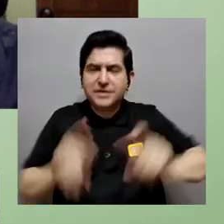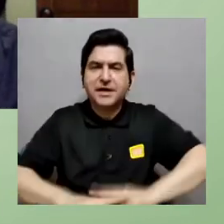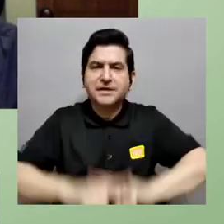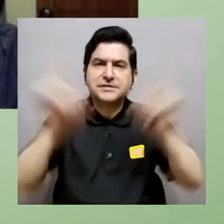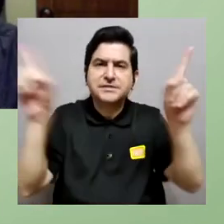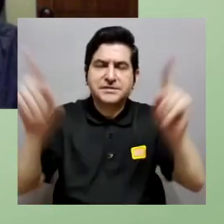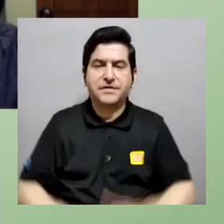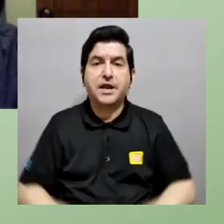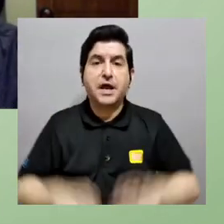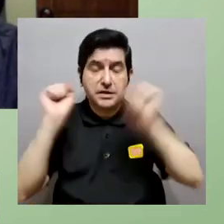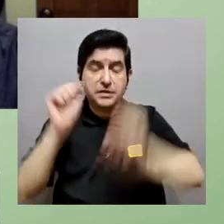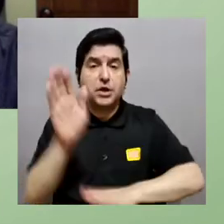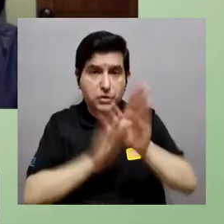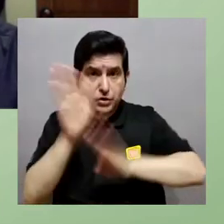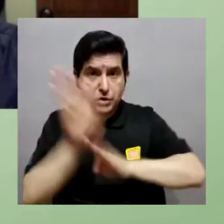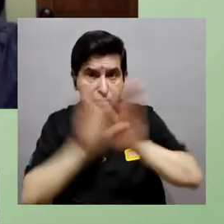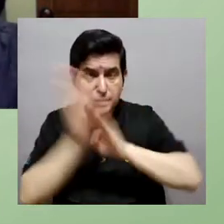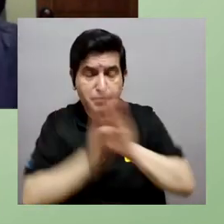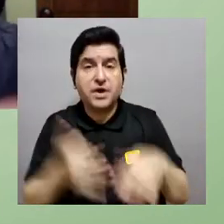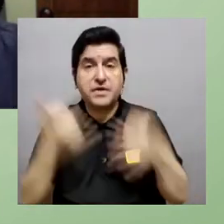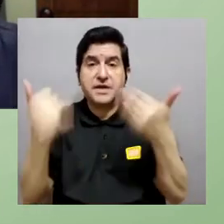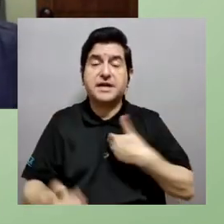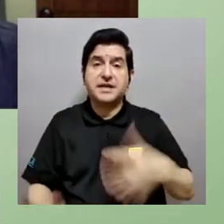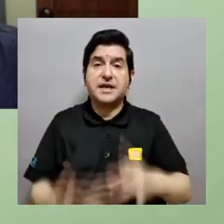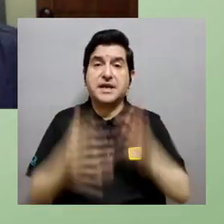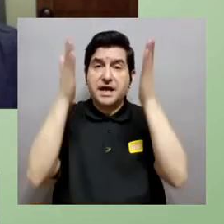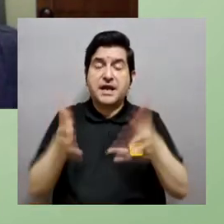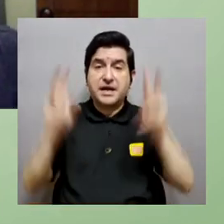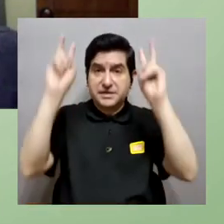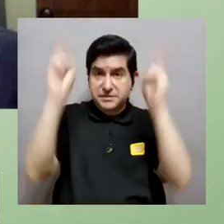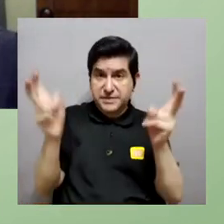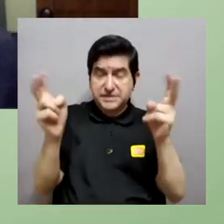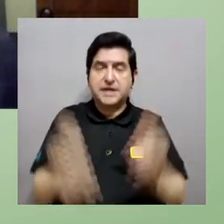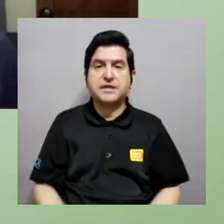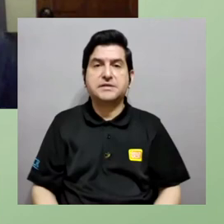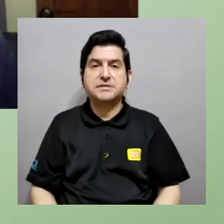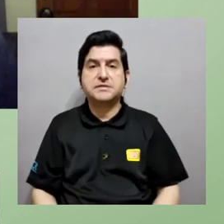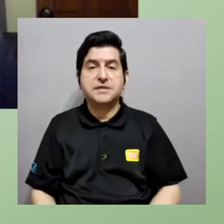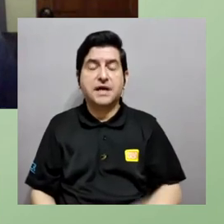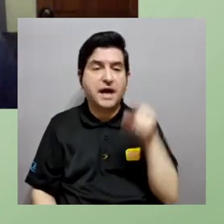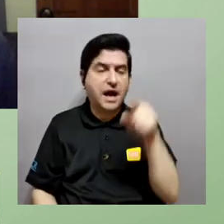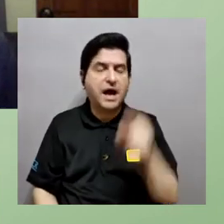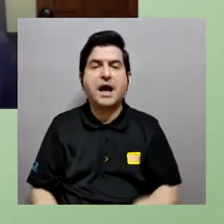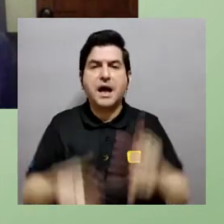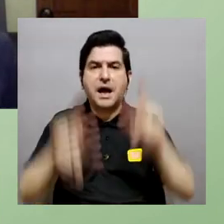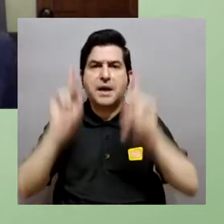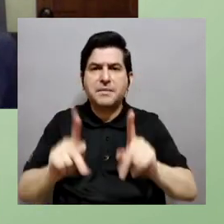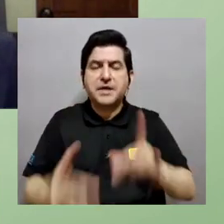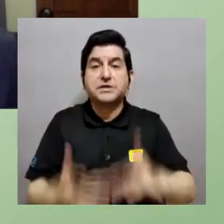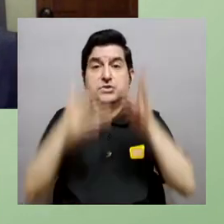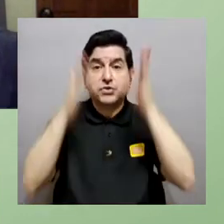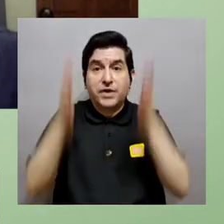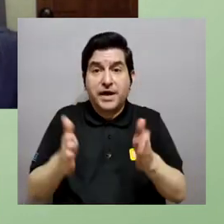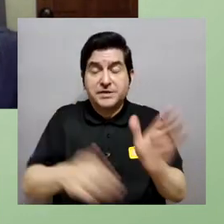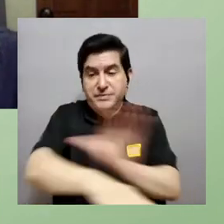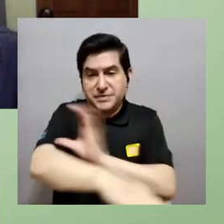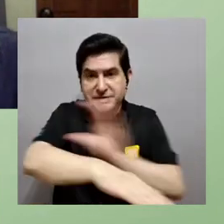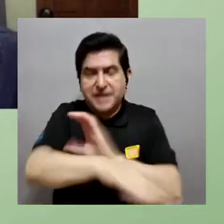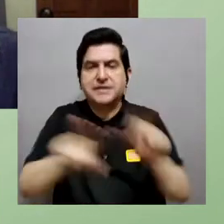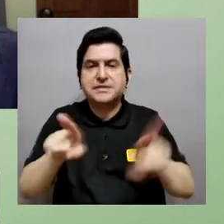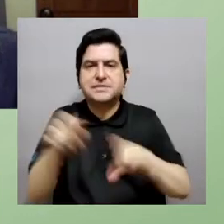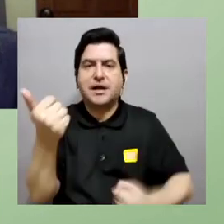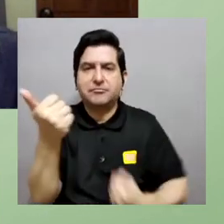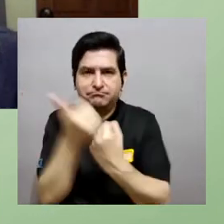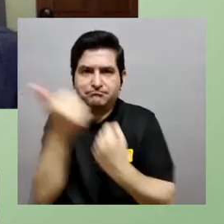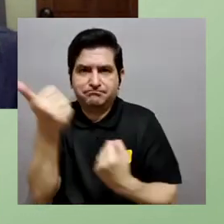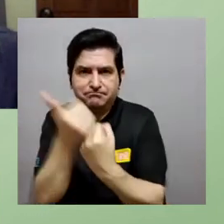investigaciones casi que cada punto es una tesis diferente pero que se puede desarrollar y si ya tenemos alguien experto en el tema ya es conseguir